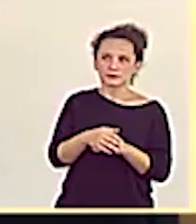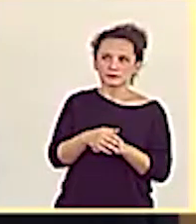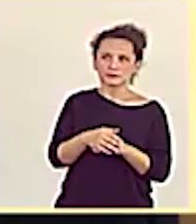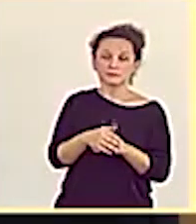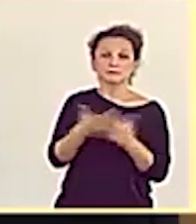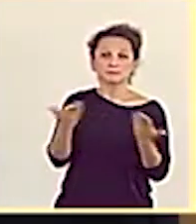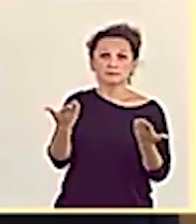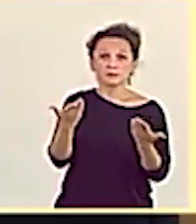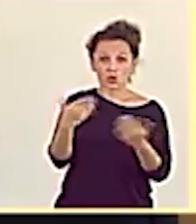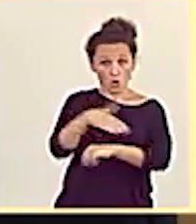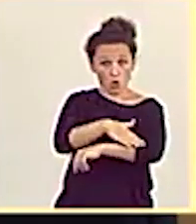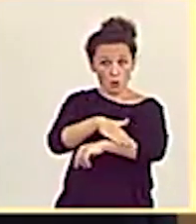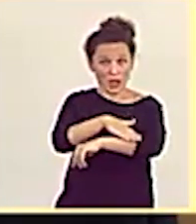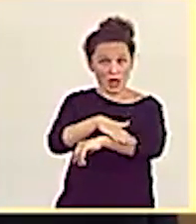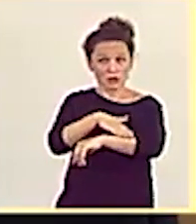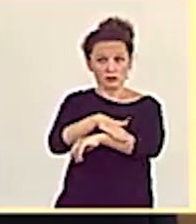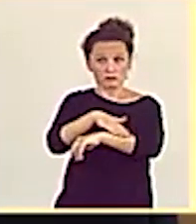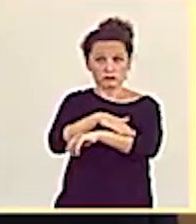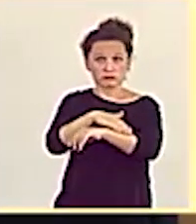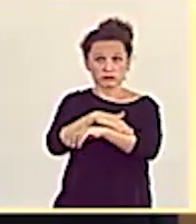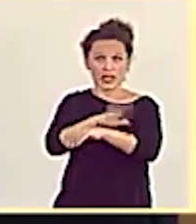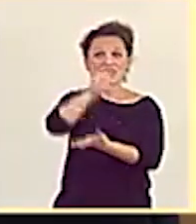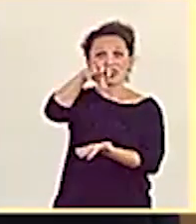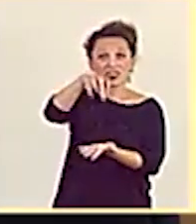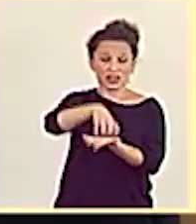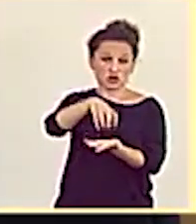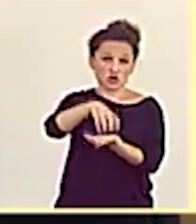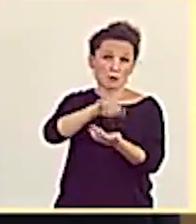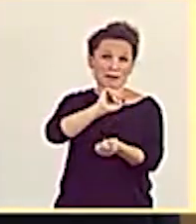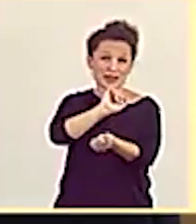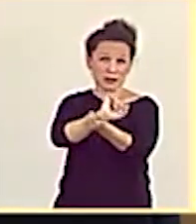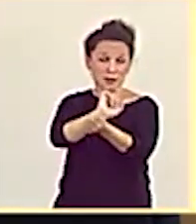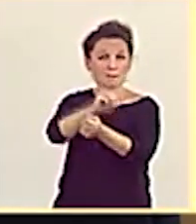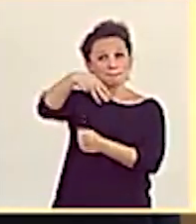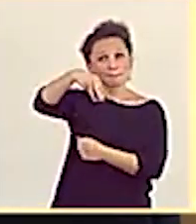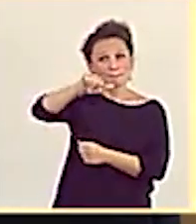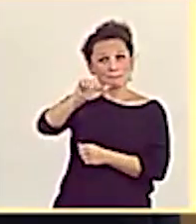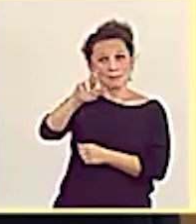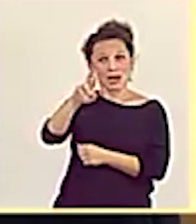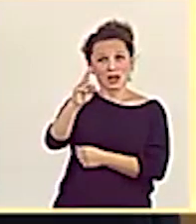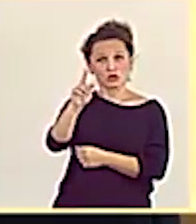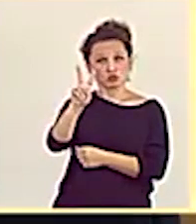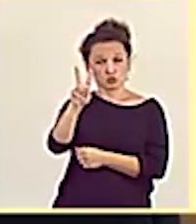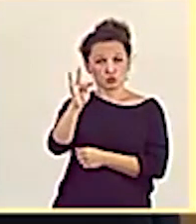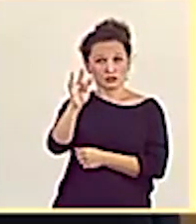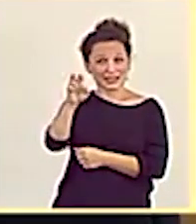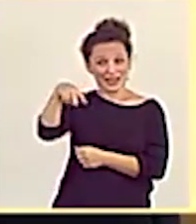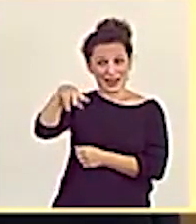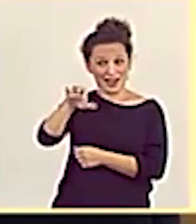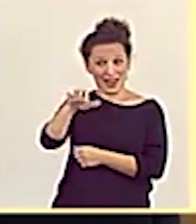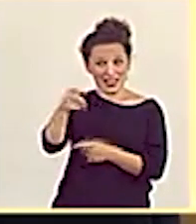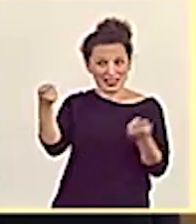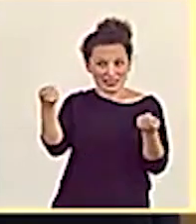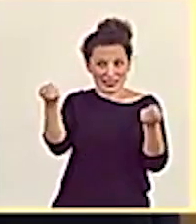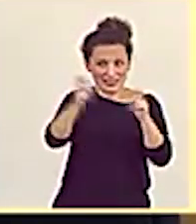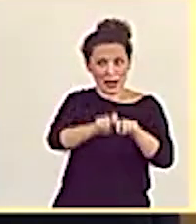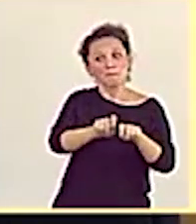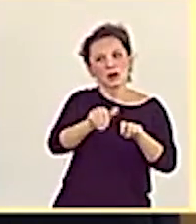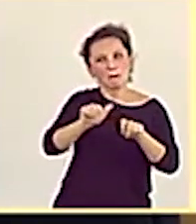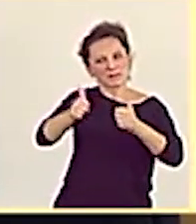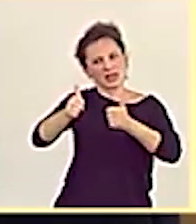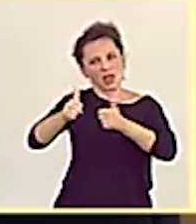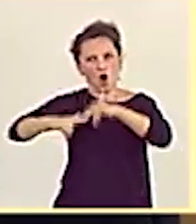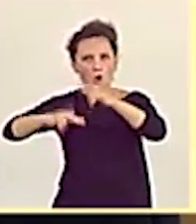Gobierno procederá al cierre del centro penitenciario de Martutene cuando concluyan las obras del nuevo centro, el centro